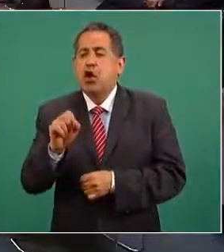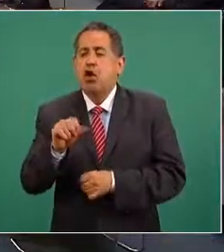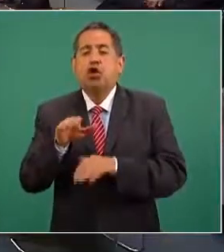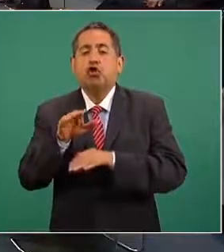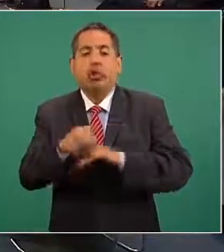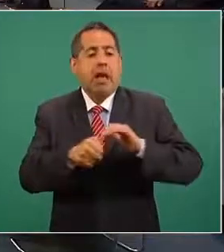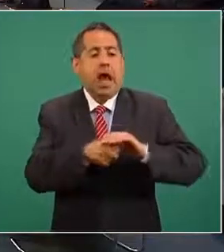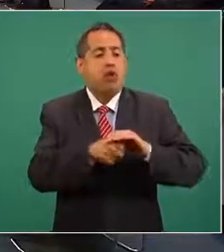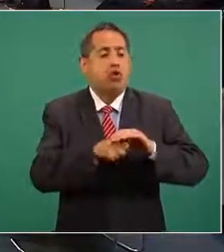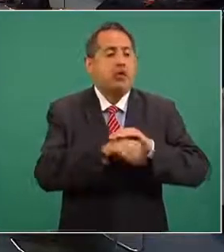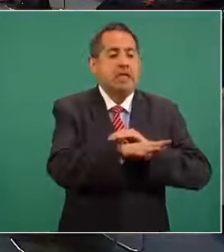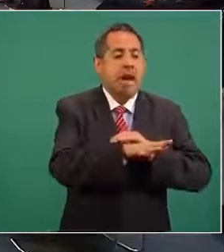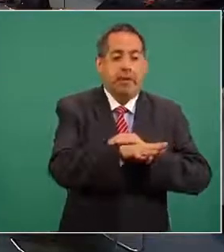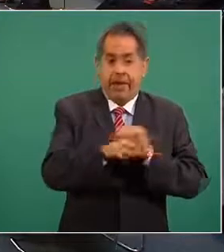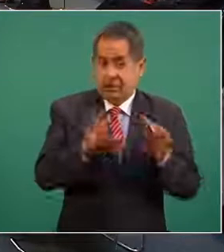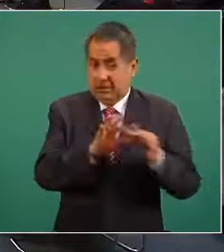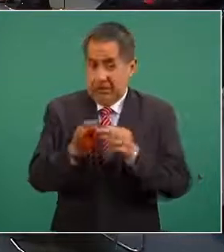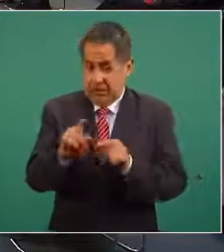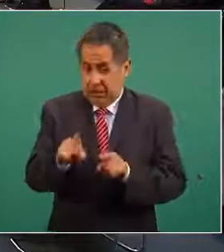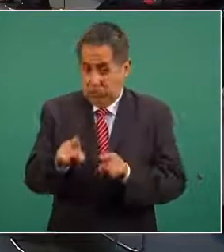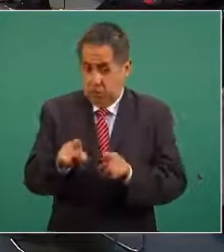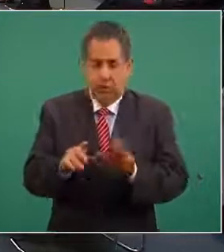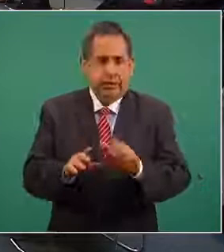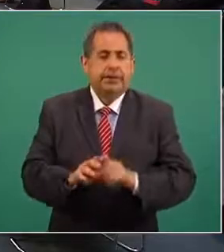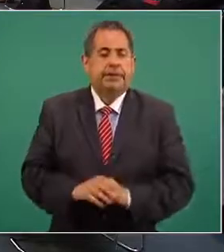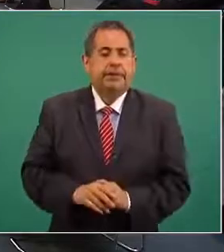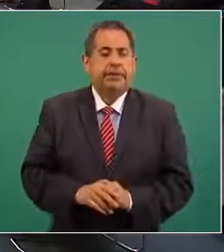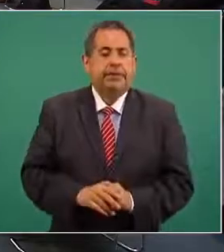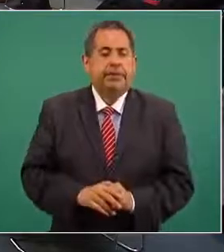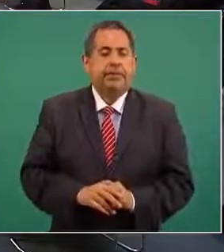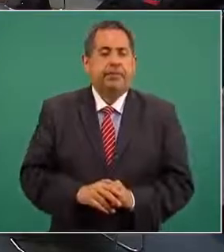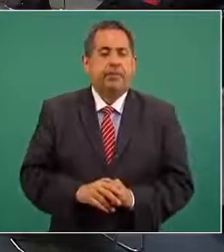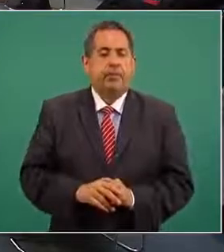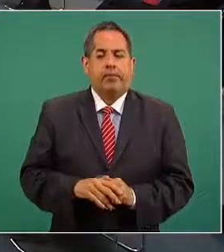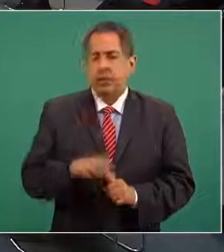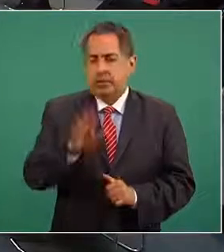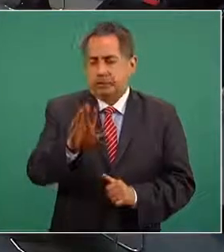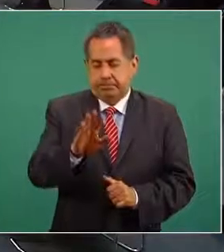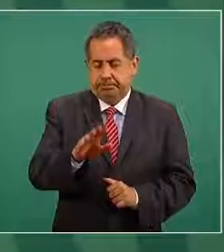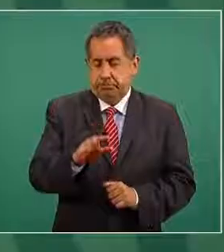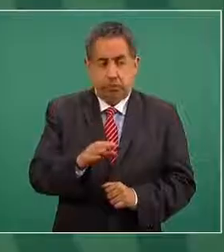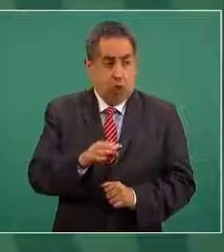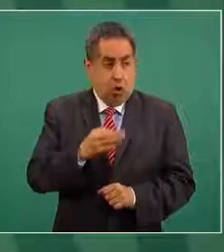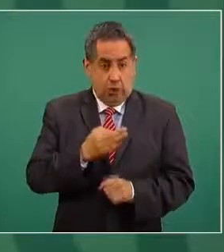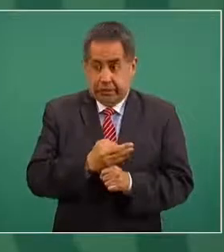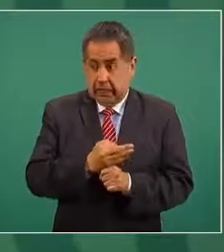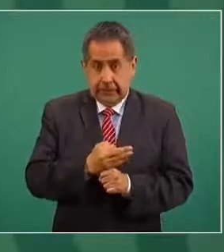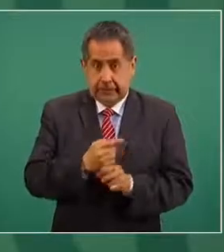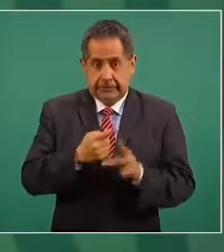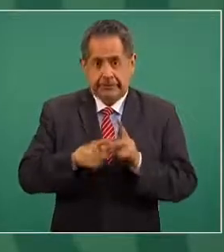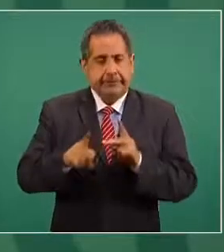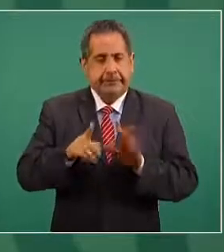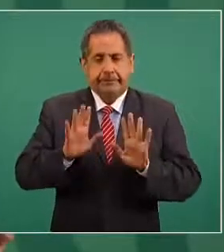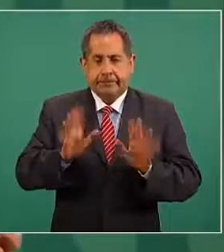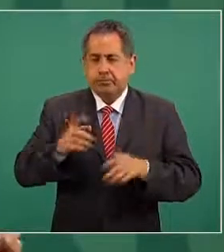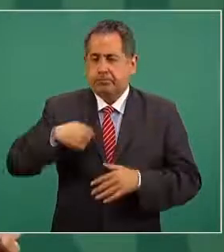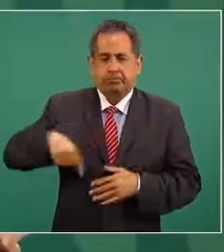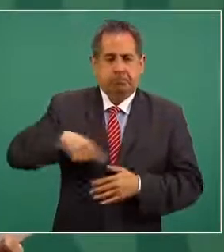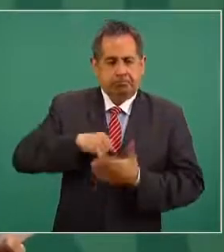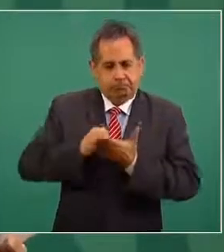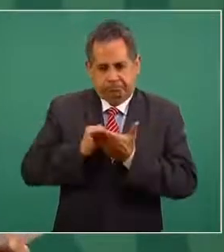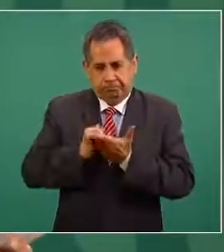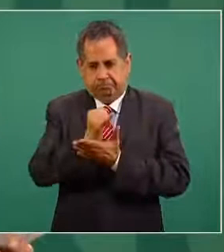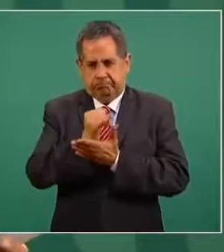gracias presidente mire a partir de esto se decidió hacer una